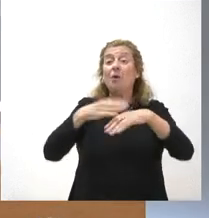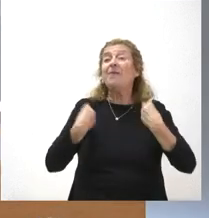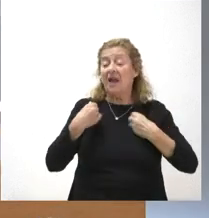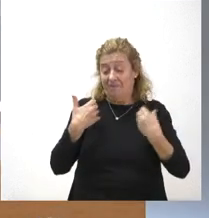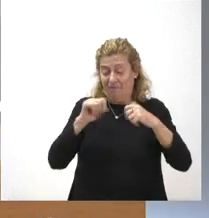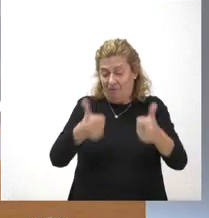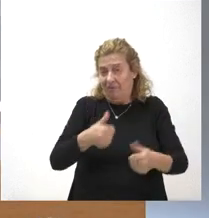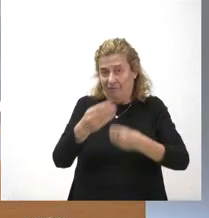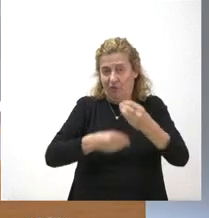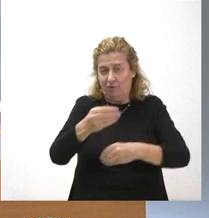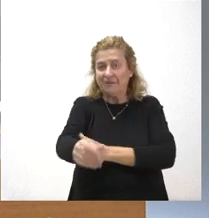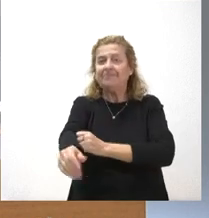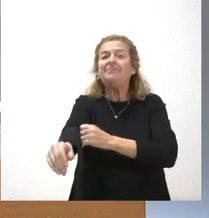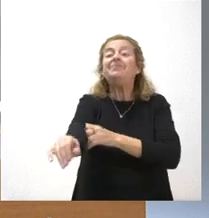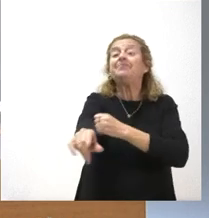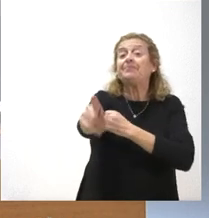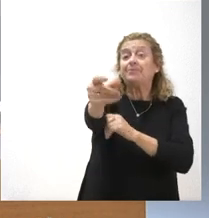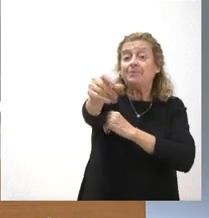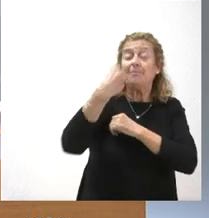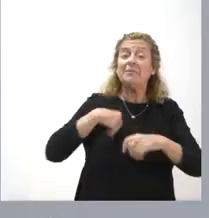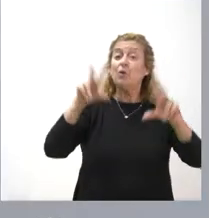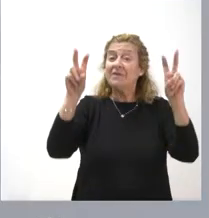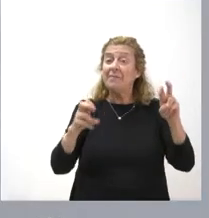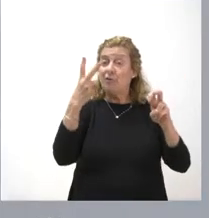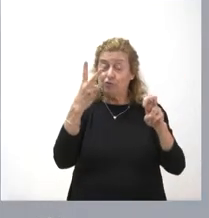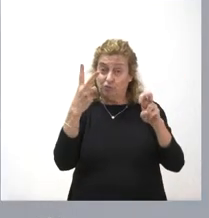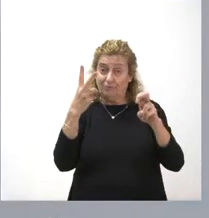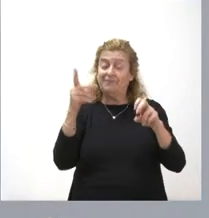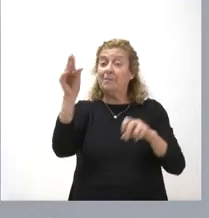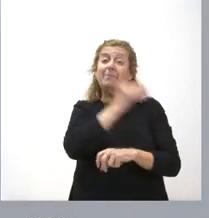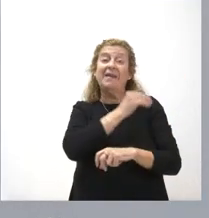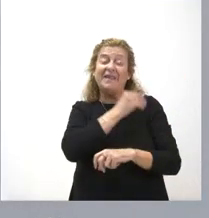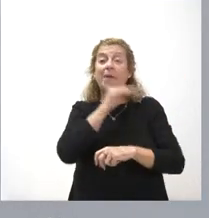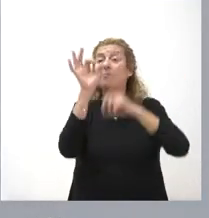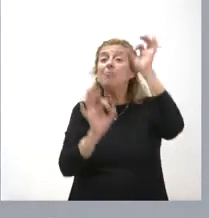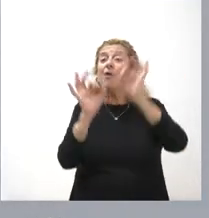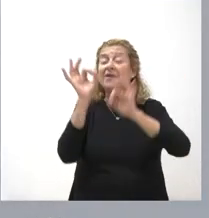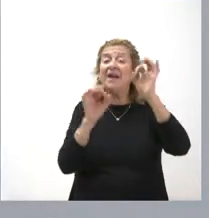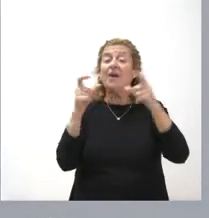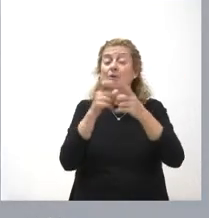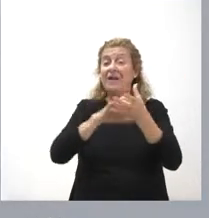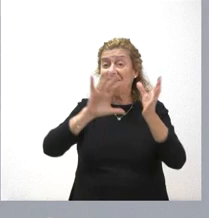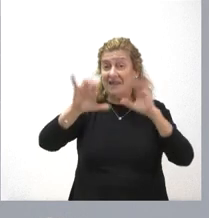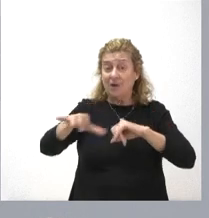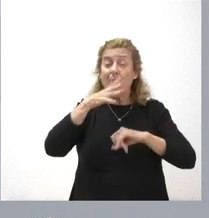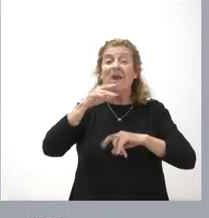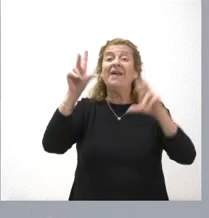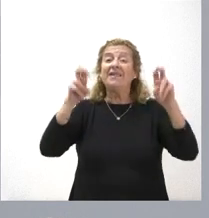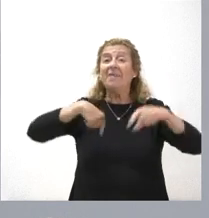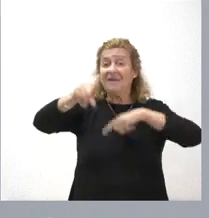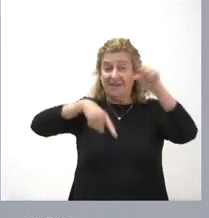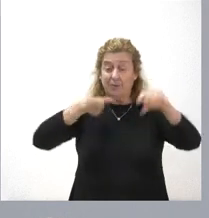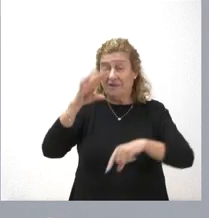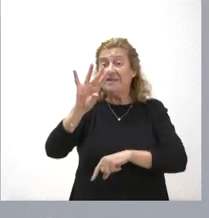Se van a dar dos cuestiones que usted plantea en relación con el porcentaje que corresponde a la Junta de Castilla y León en materia de transporte. Sí,